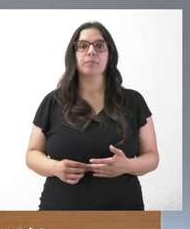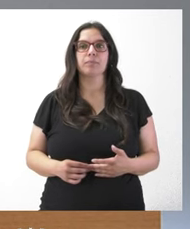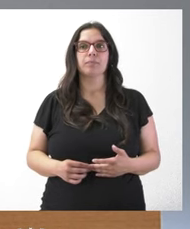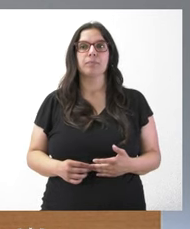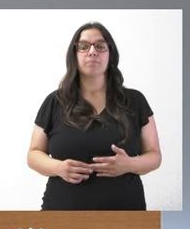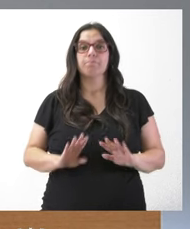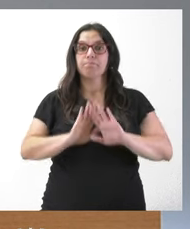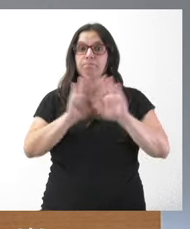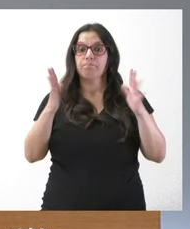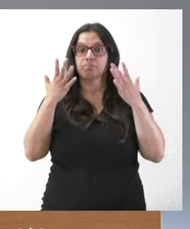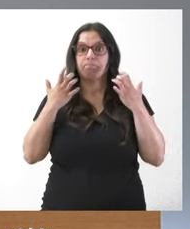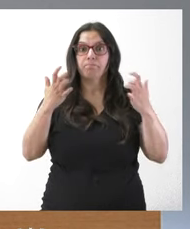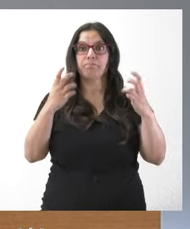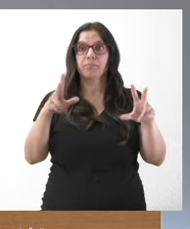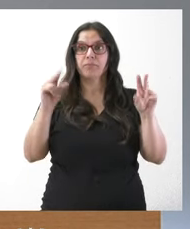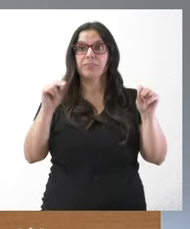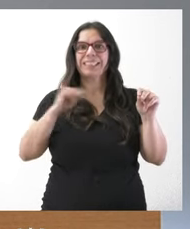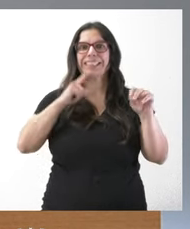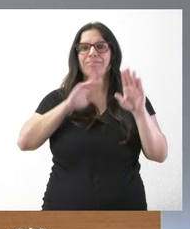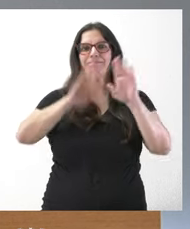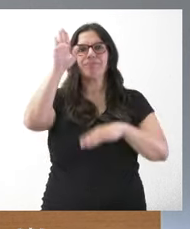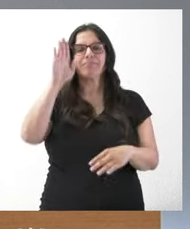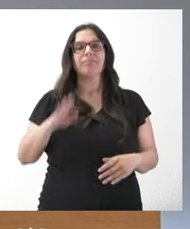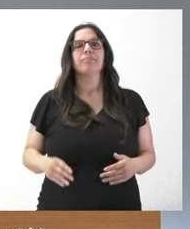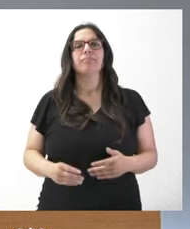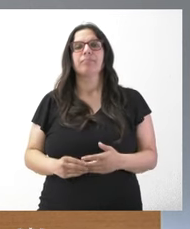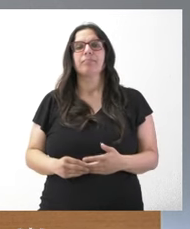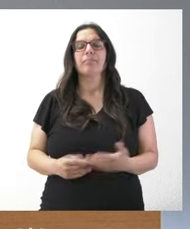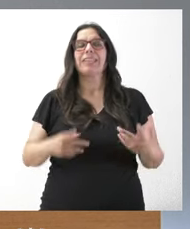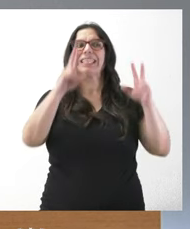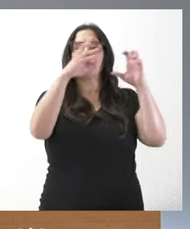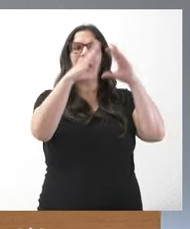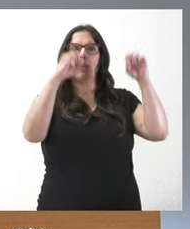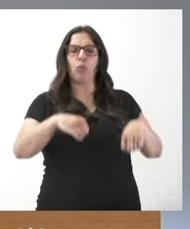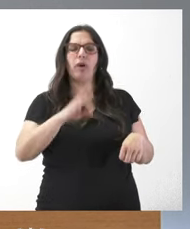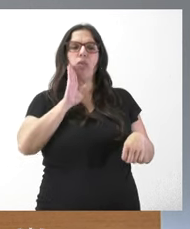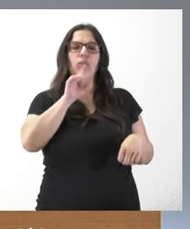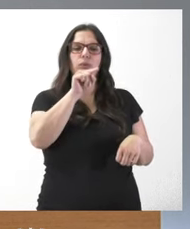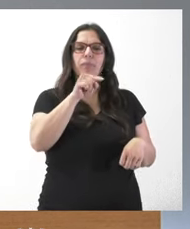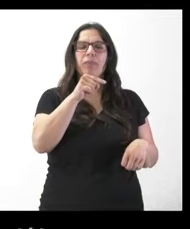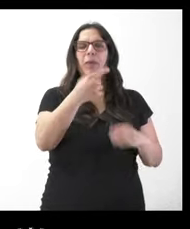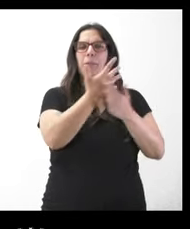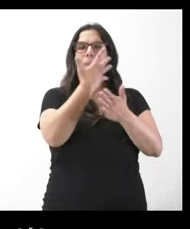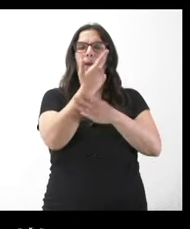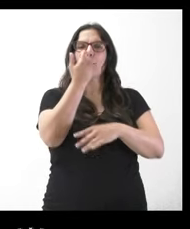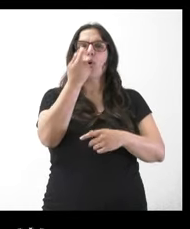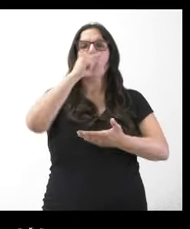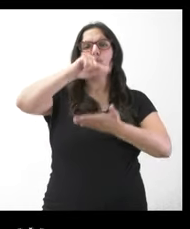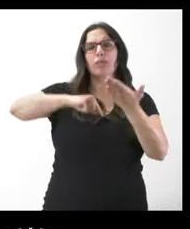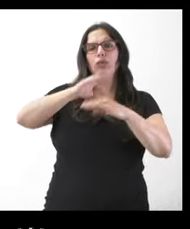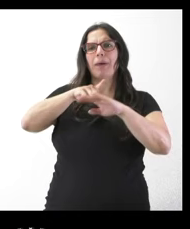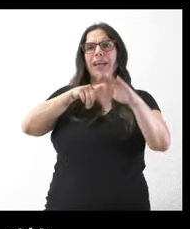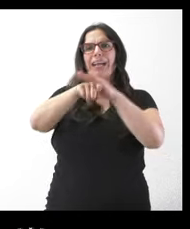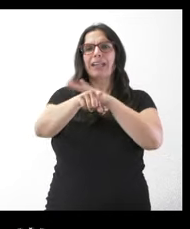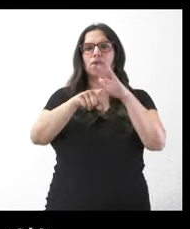no hay más preguntas en la sala sobre los acuerdos me gustaría que nos explicara la licitación esta del contrato para gestionar el